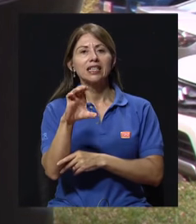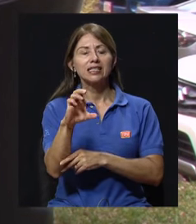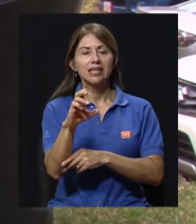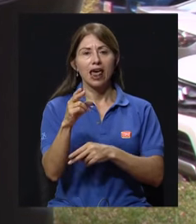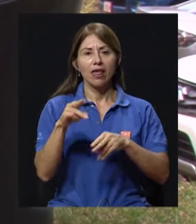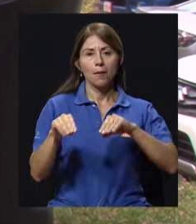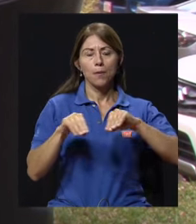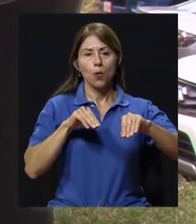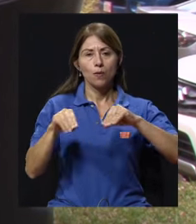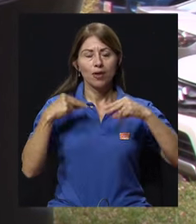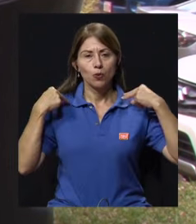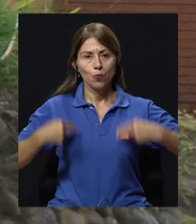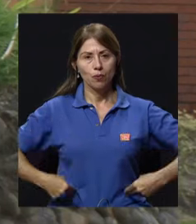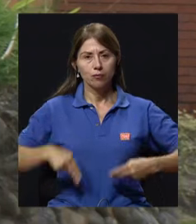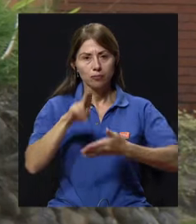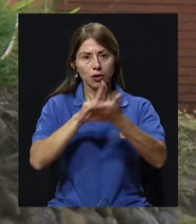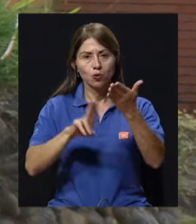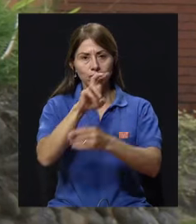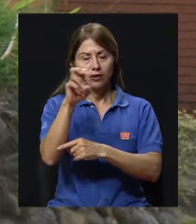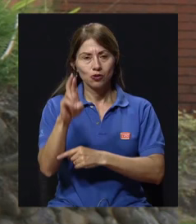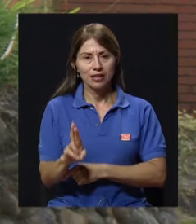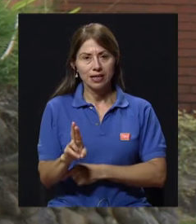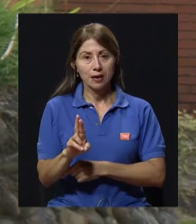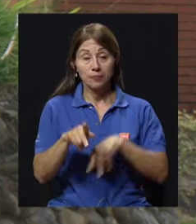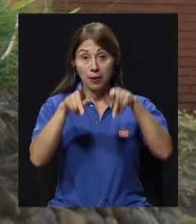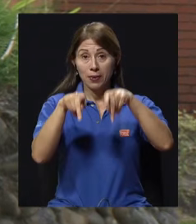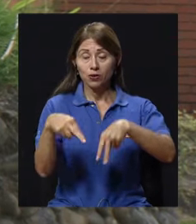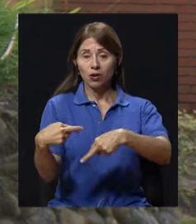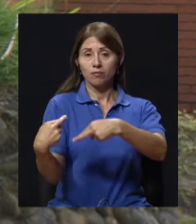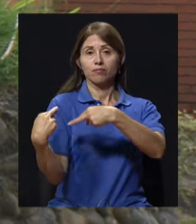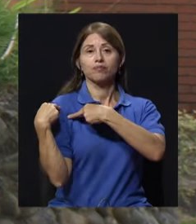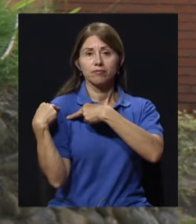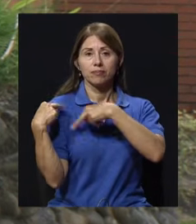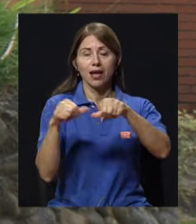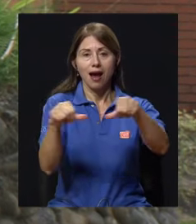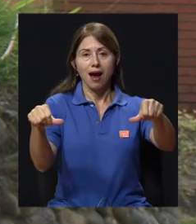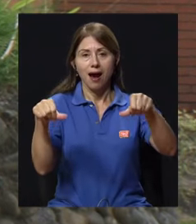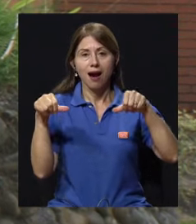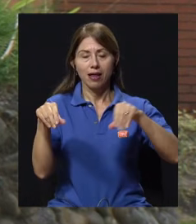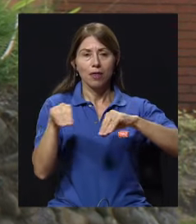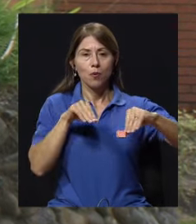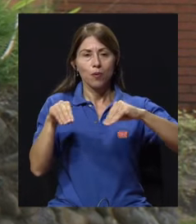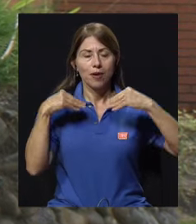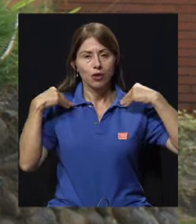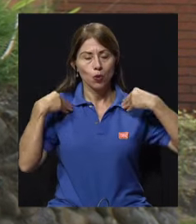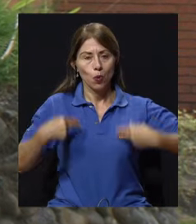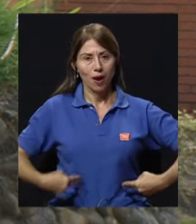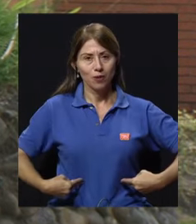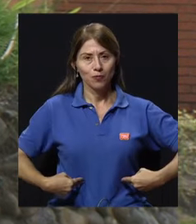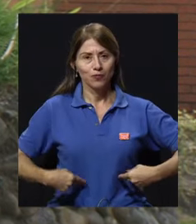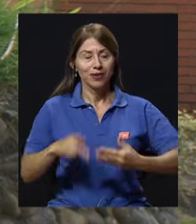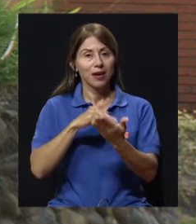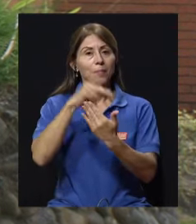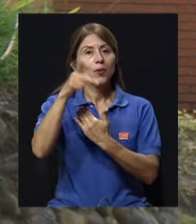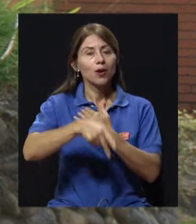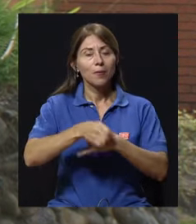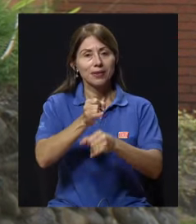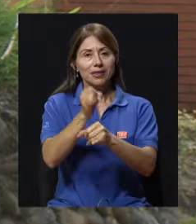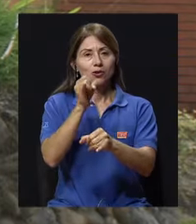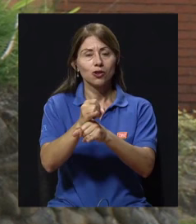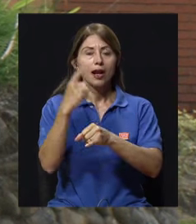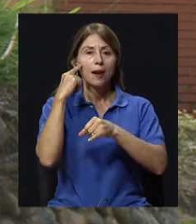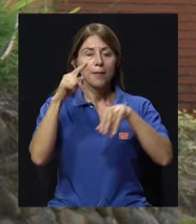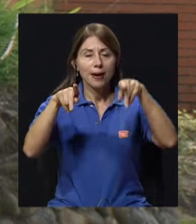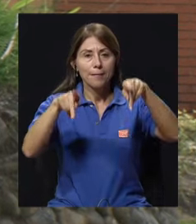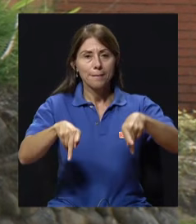Humano de la Universidad de Costa Rica. Es la encargada del área de Movimiento Humano en el programa institucional para la persona adulta